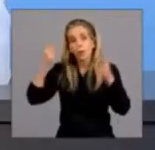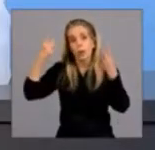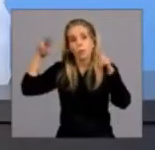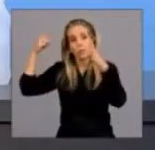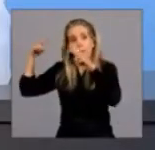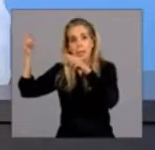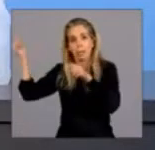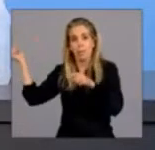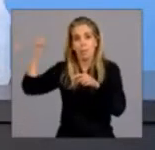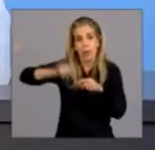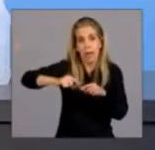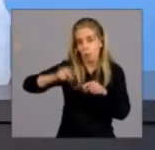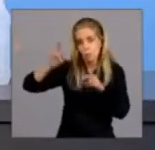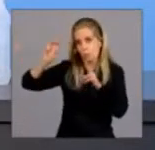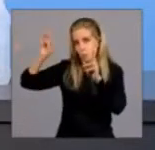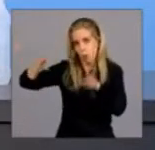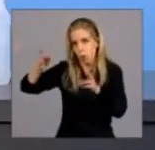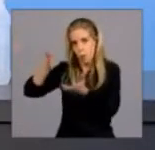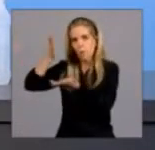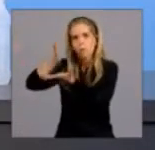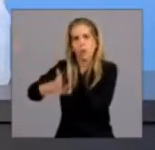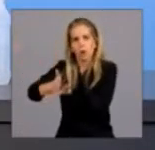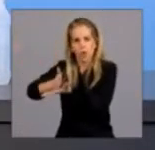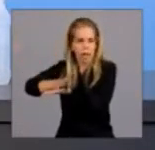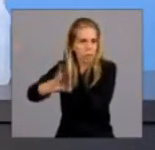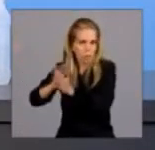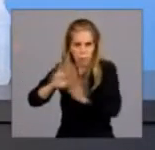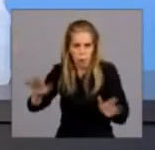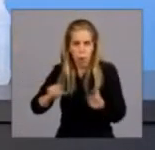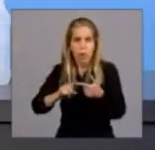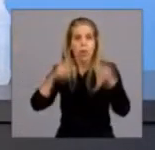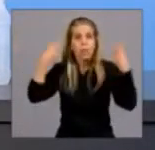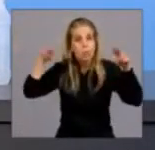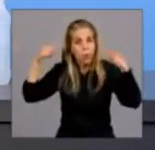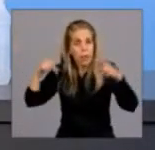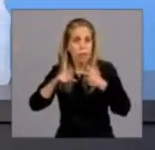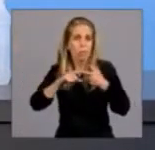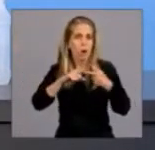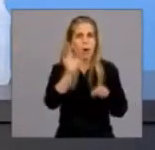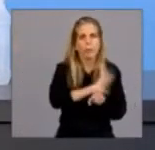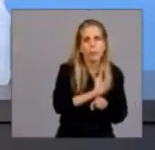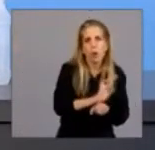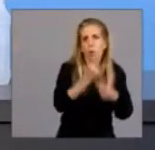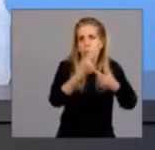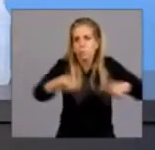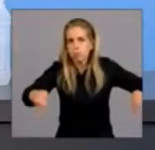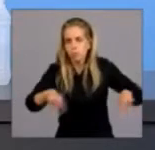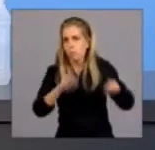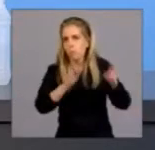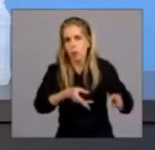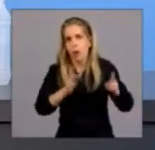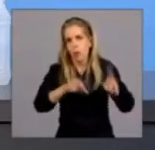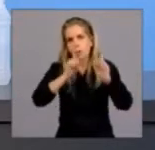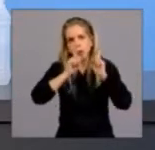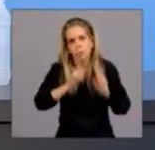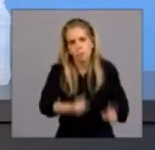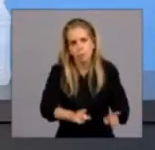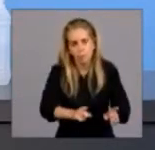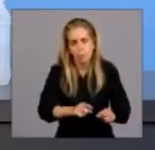el tránsito interjurisdiccional, el turismo, los espectáculos, la aglomeración de personas, todas estas cosas seguirán estando prohibidas.